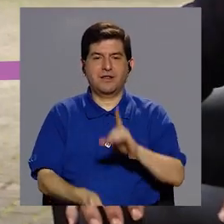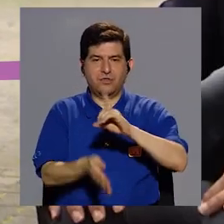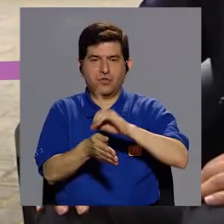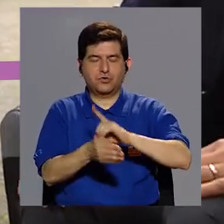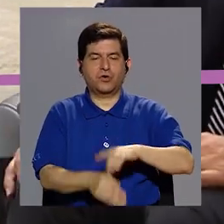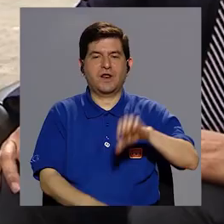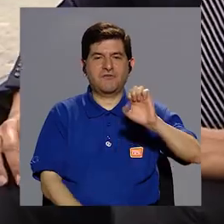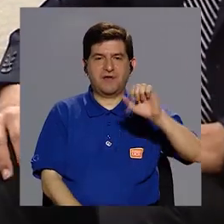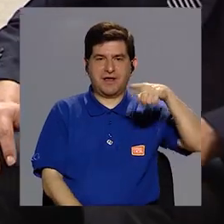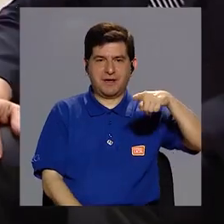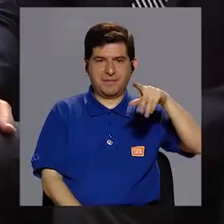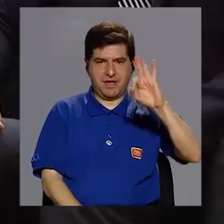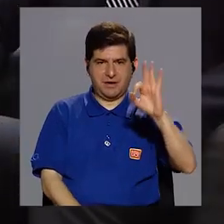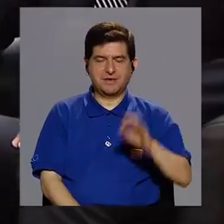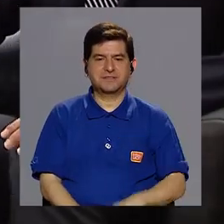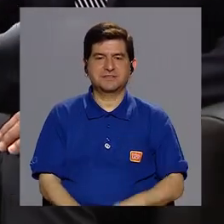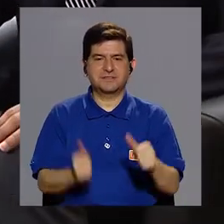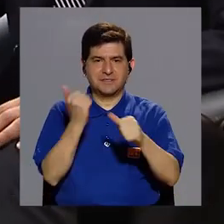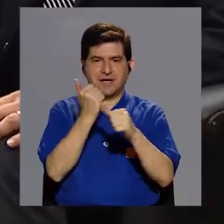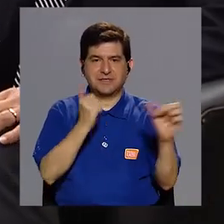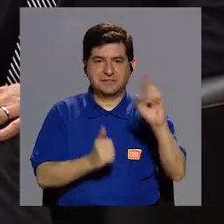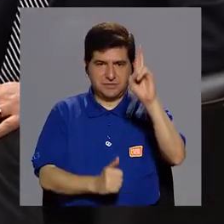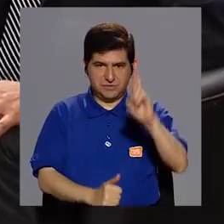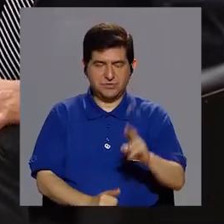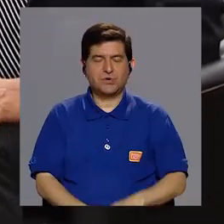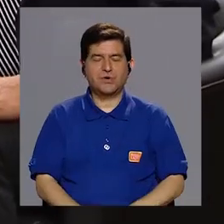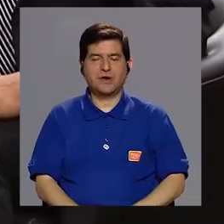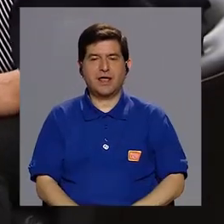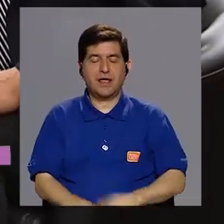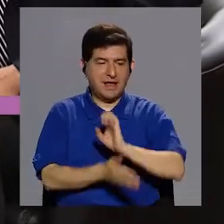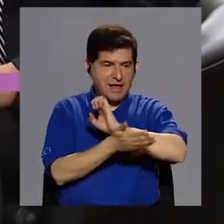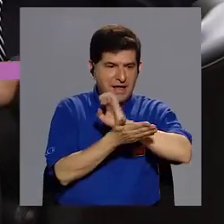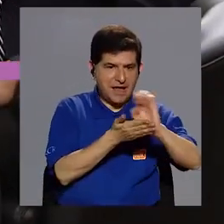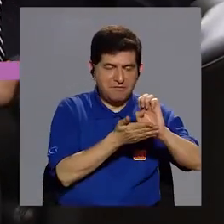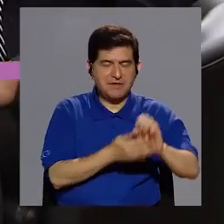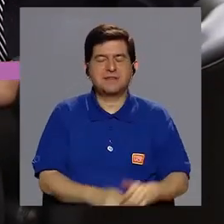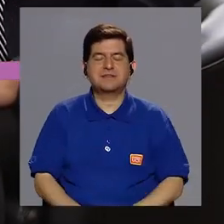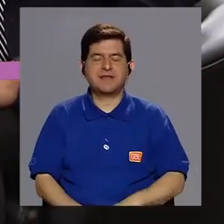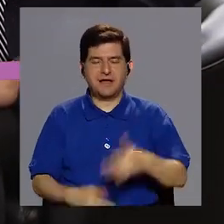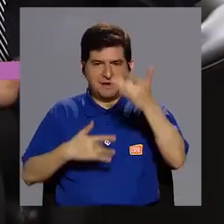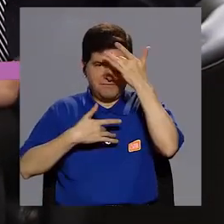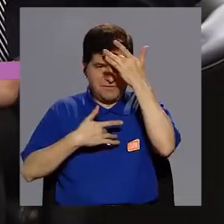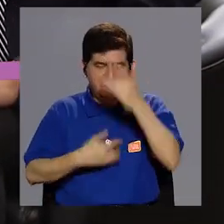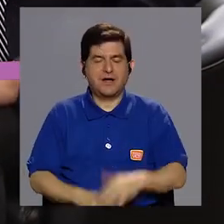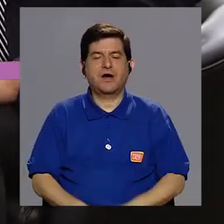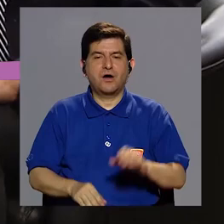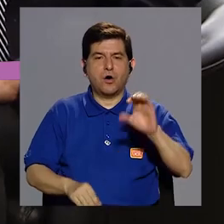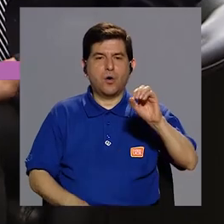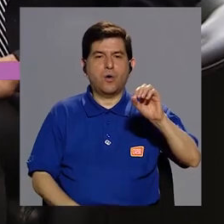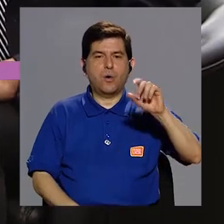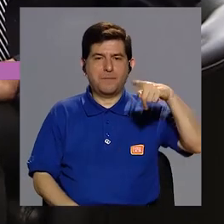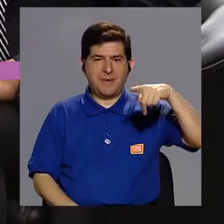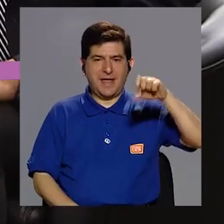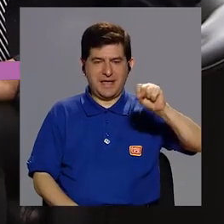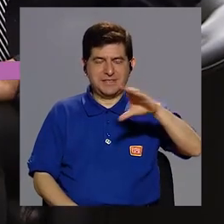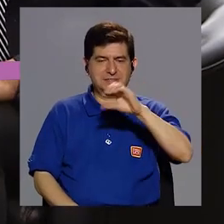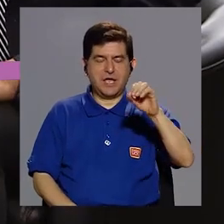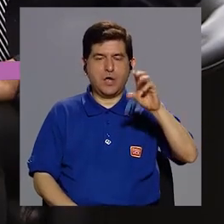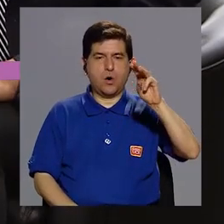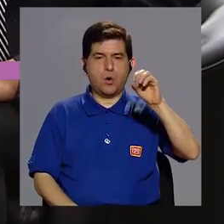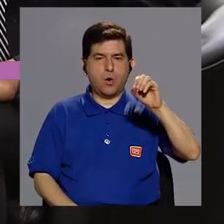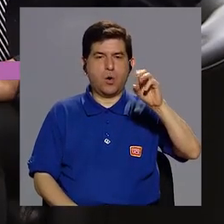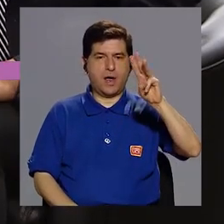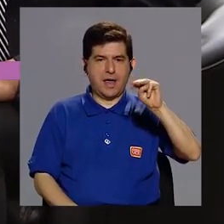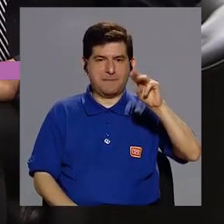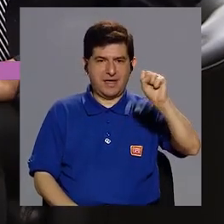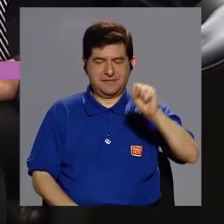invitado, el doctor Enrique Pérez Flores, quien es asesor para Costa Rica en Prevención y Control de Enfermedades de la Organización Panamericana de la Salud